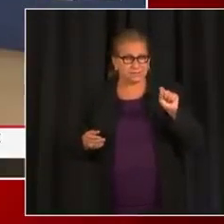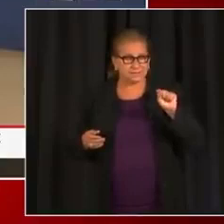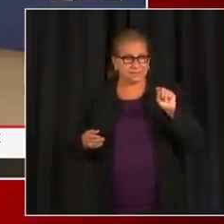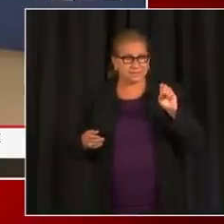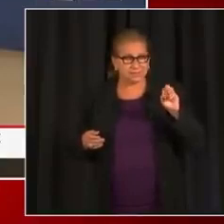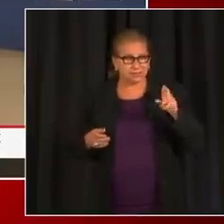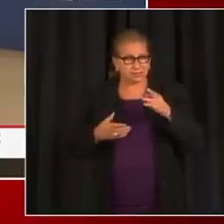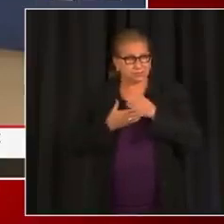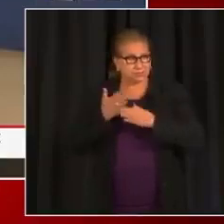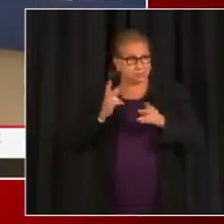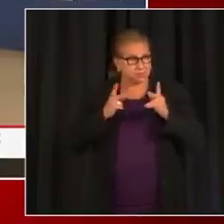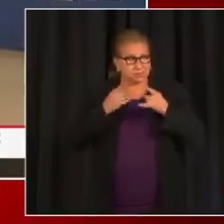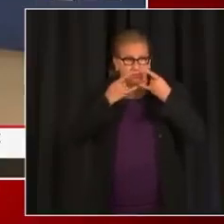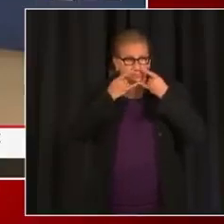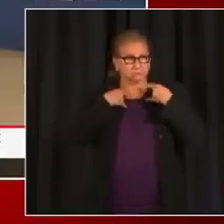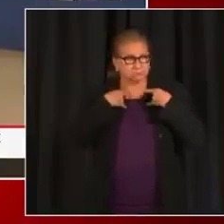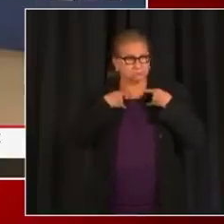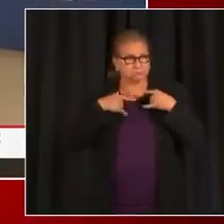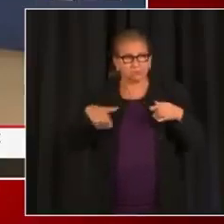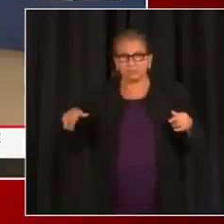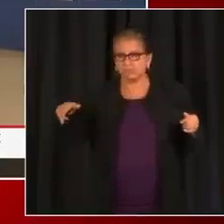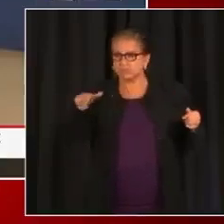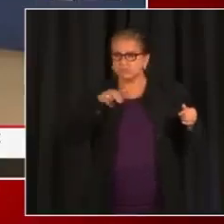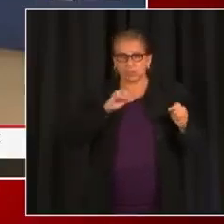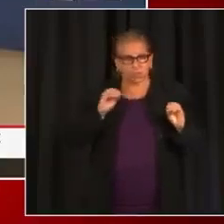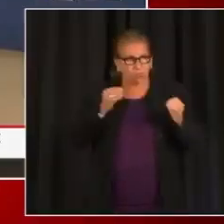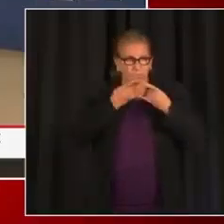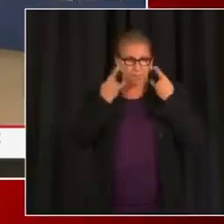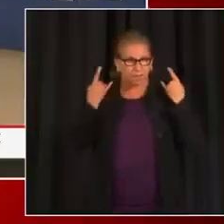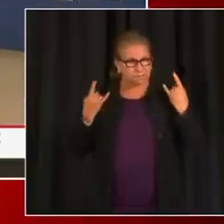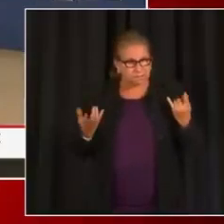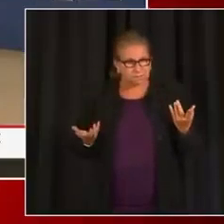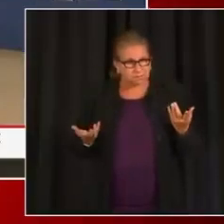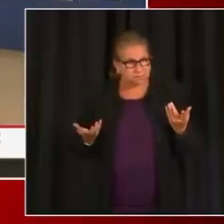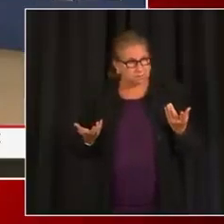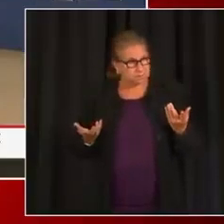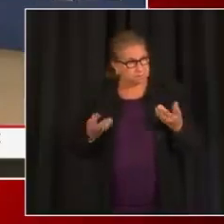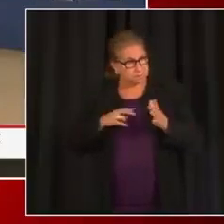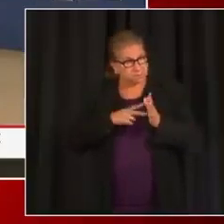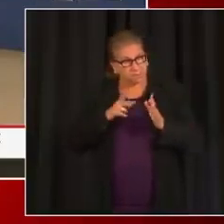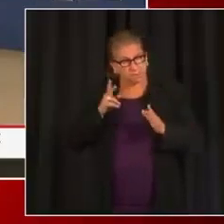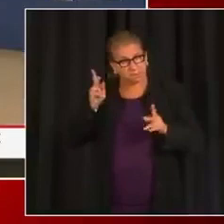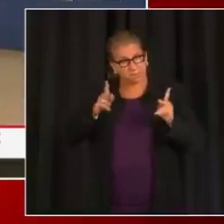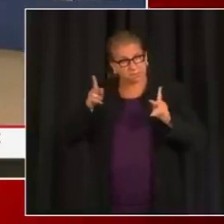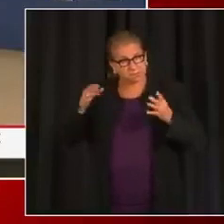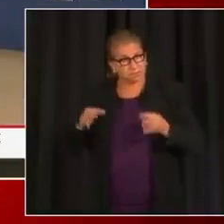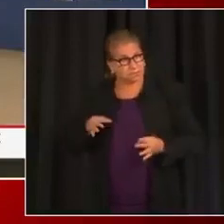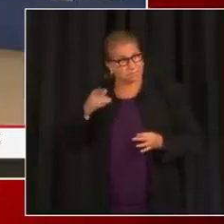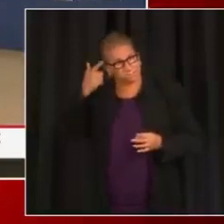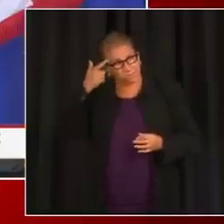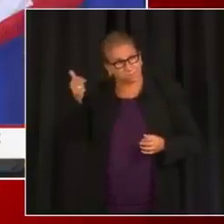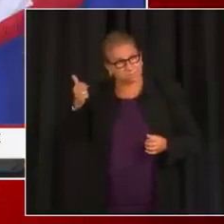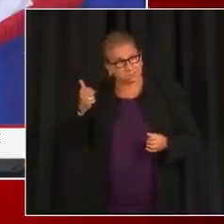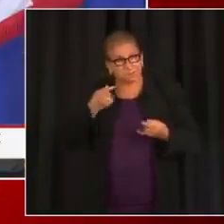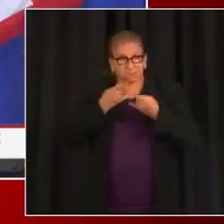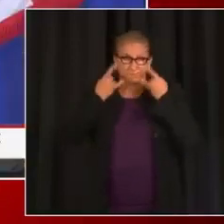Supongo que van a tener que utilizar mascarillas de nuevo. ¿Va a depender del negocio que la gente haga esto? Bueno,